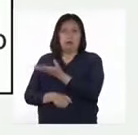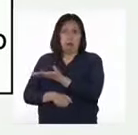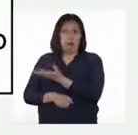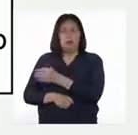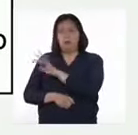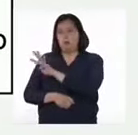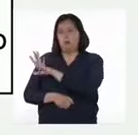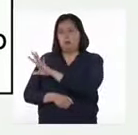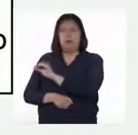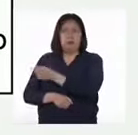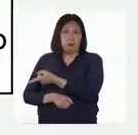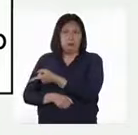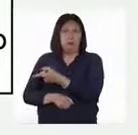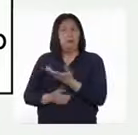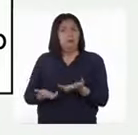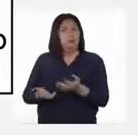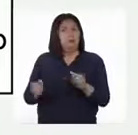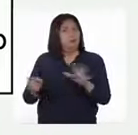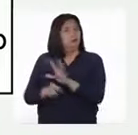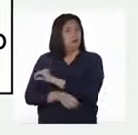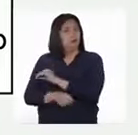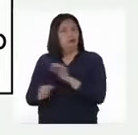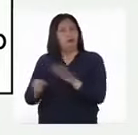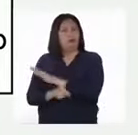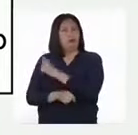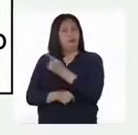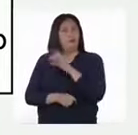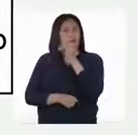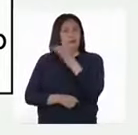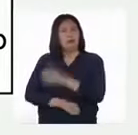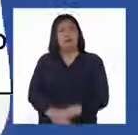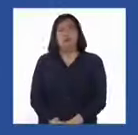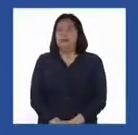450, que sería la cantidad total de vicuñas.